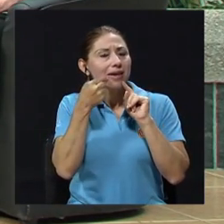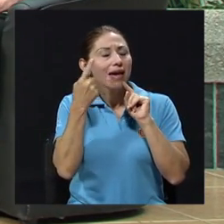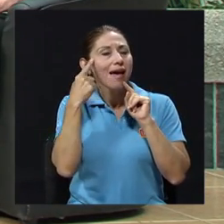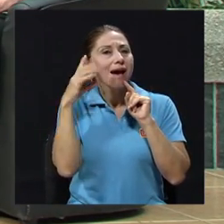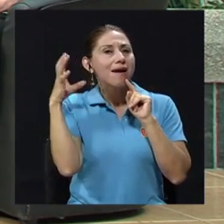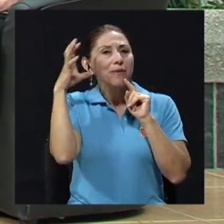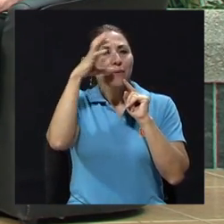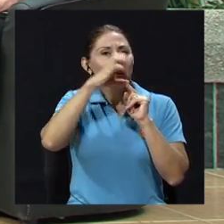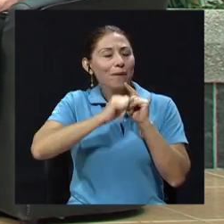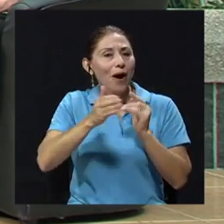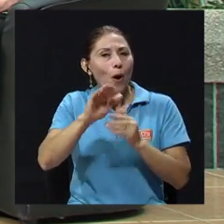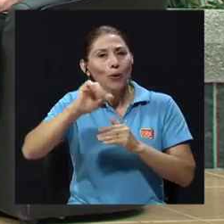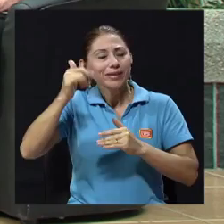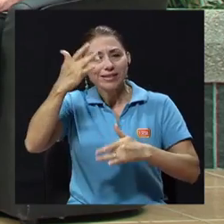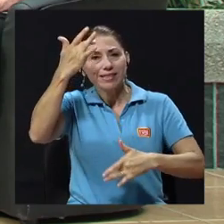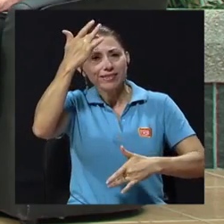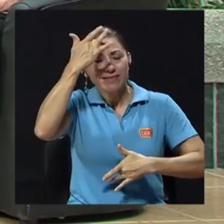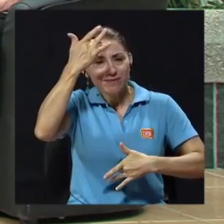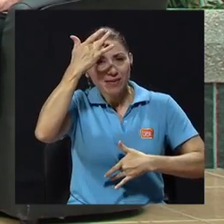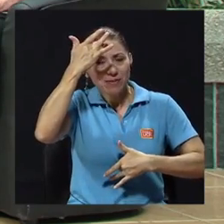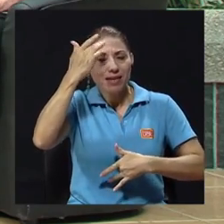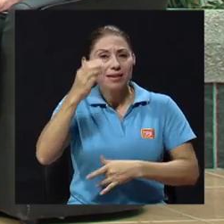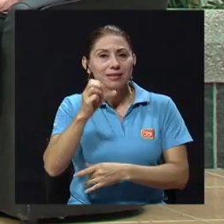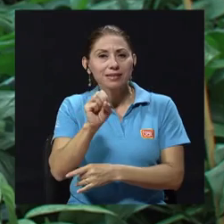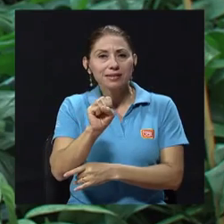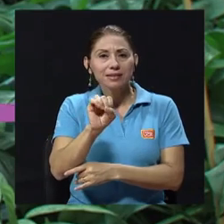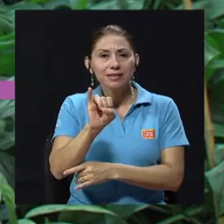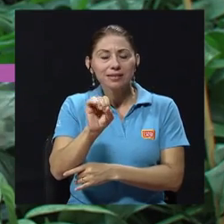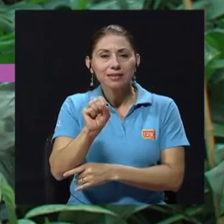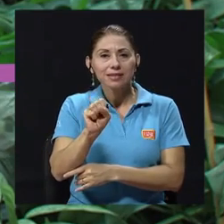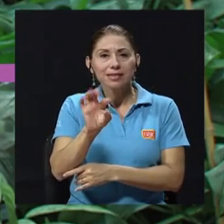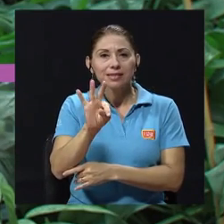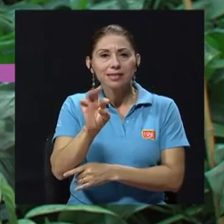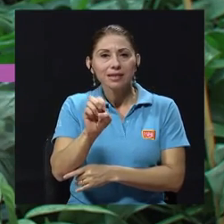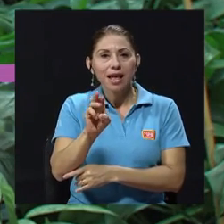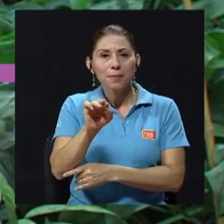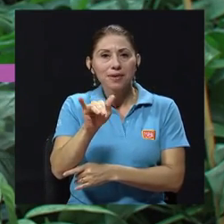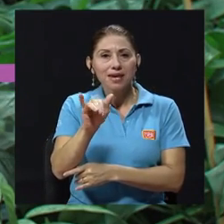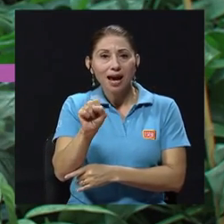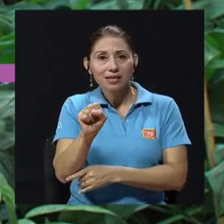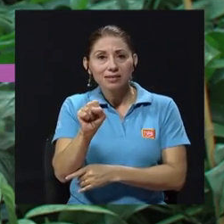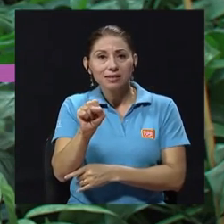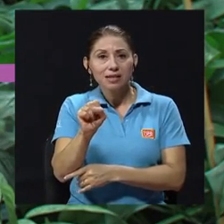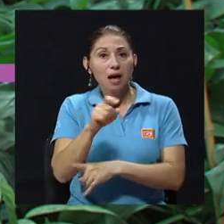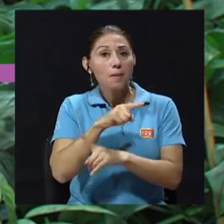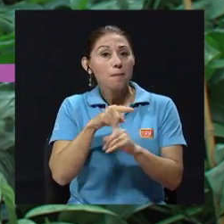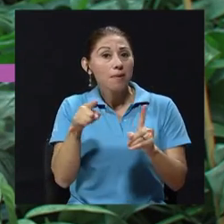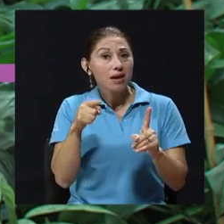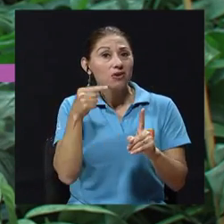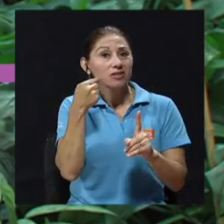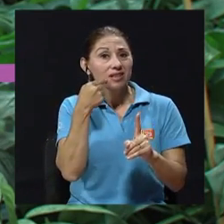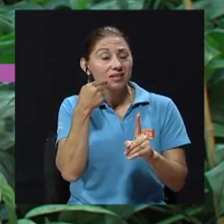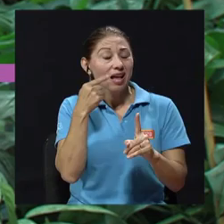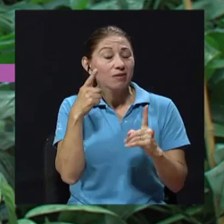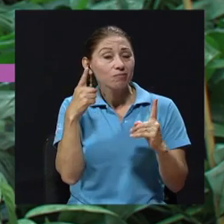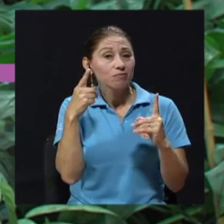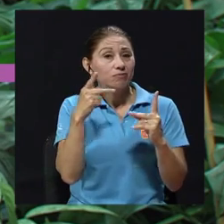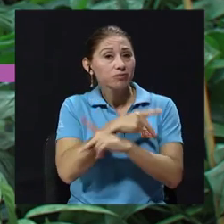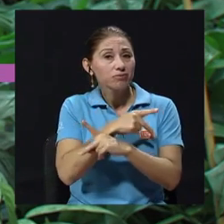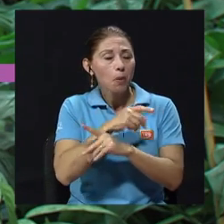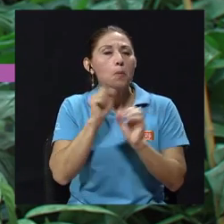sistémicas y que muchas enfermedades sistémicas van a empeorarse cuando hay una mala condición